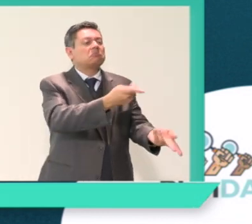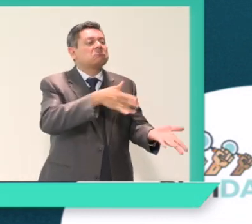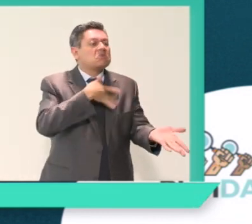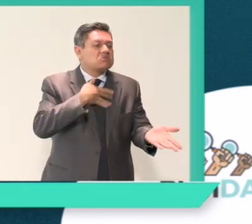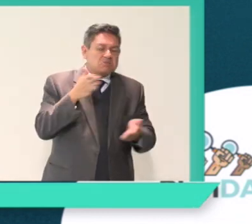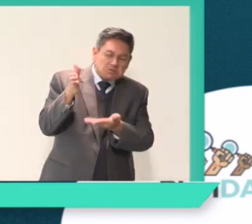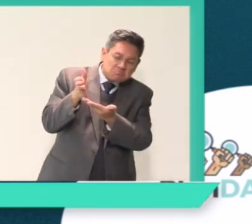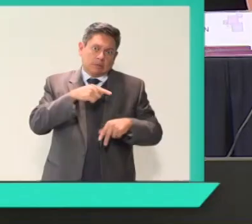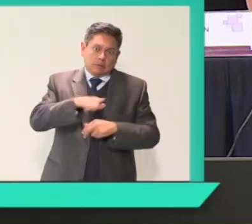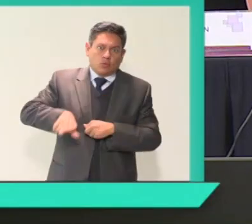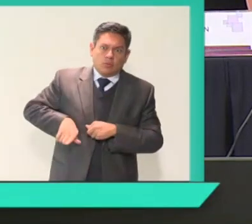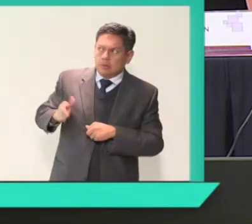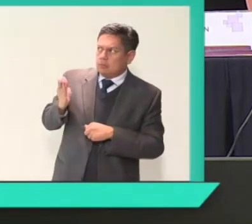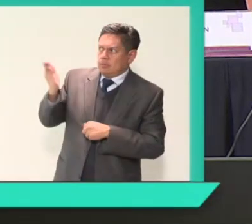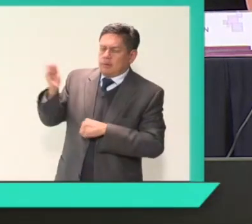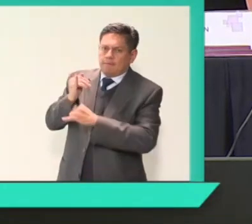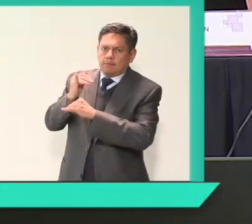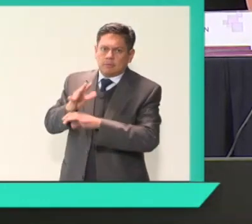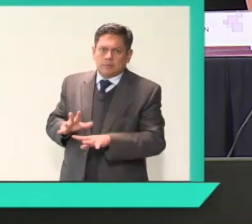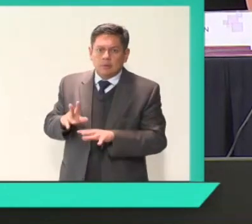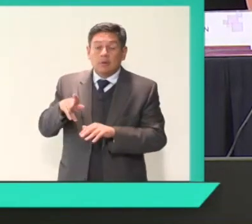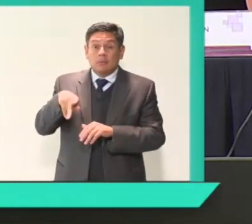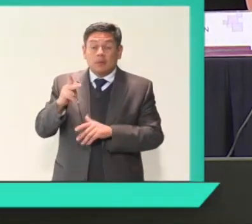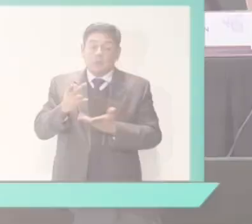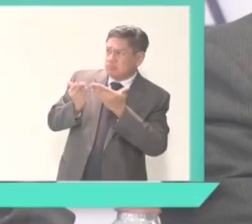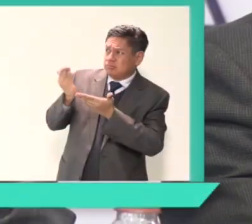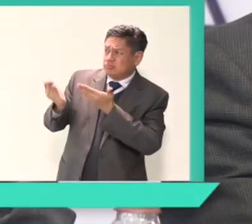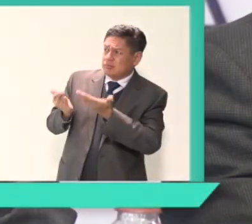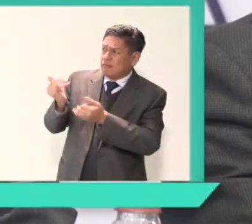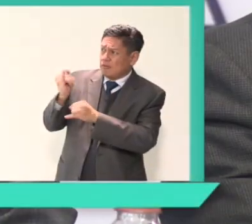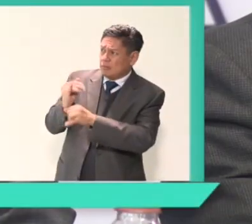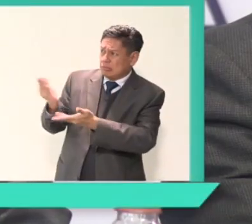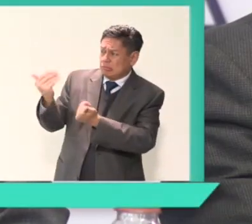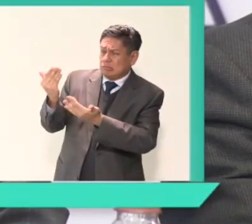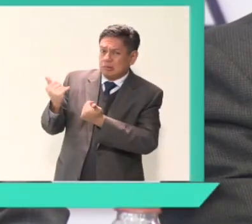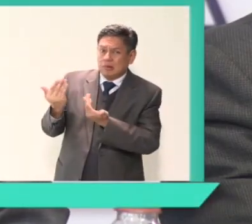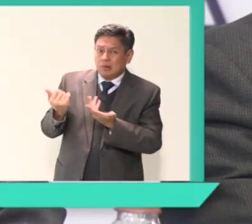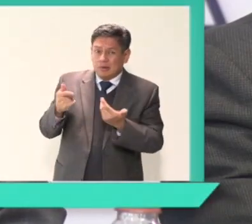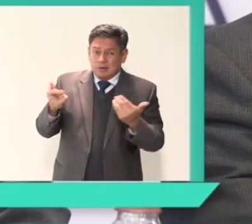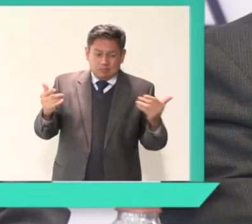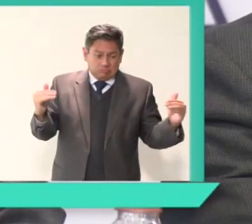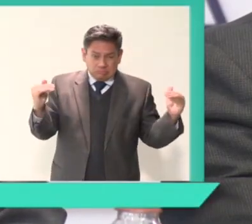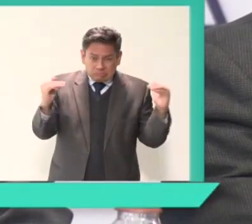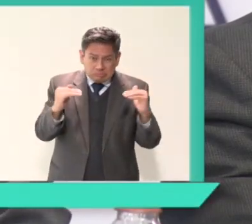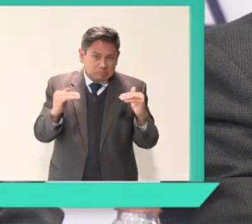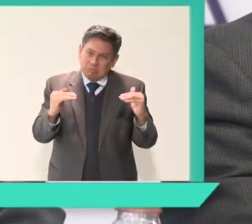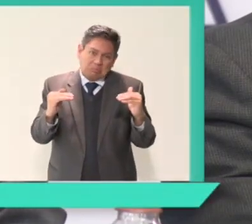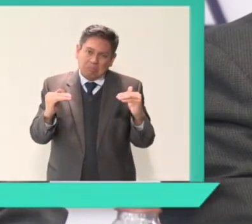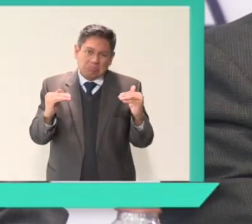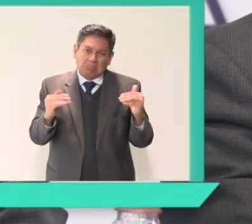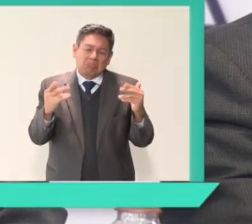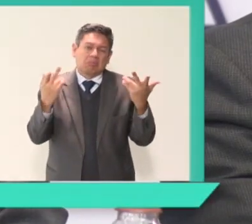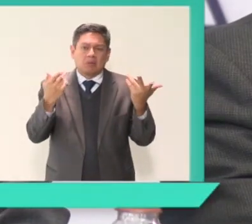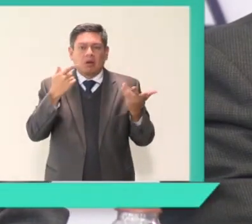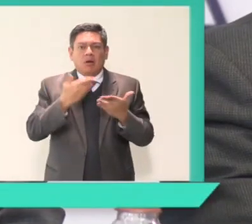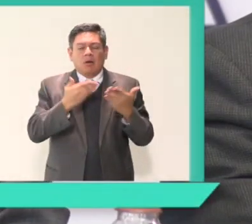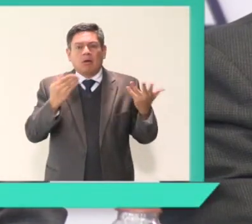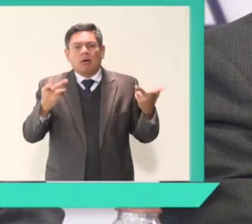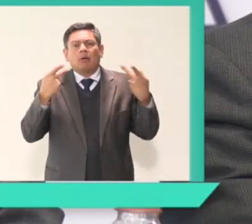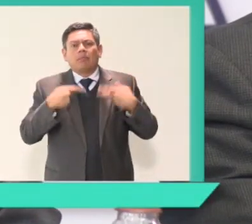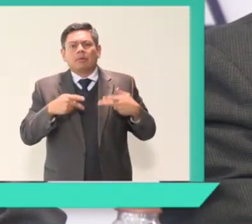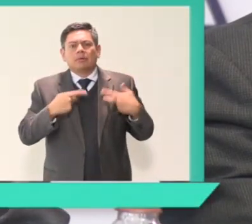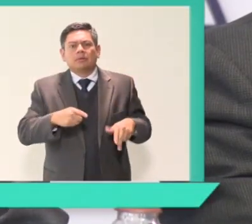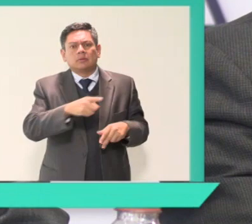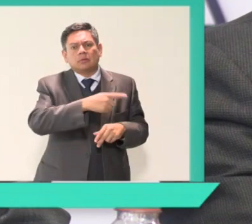en el ejercicio de su derecho es clave vincularlo a problemas cotidianos. La gente hoy de lo que quiere saber es de cómo está